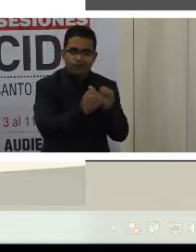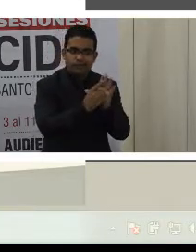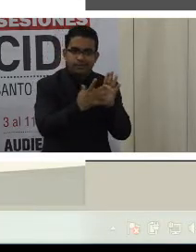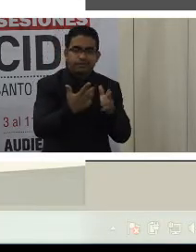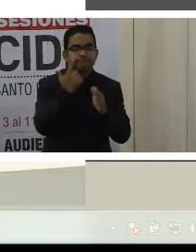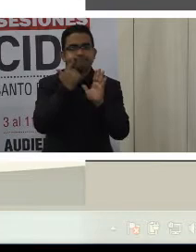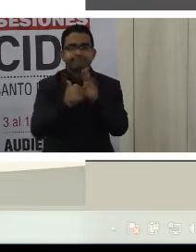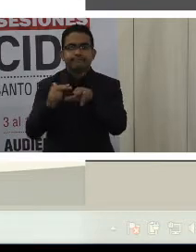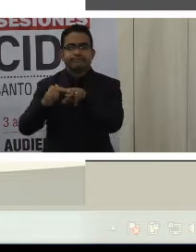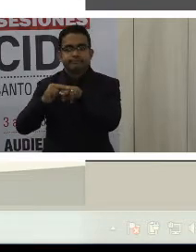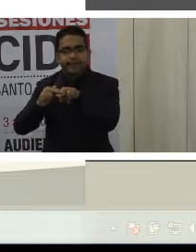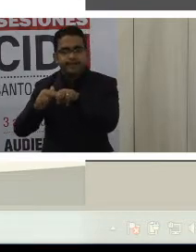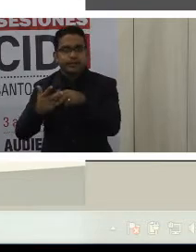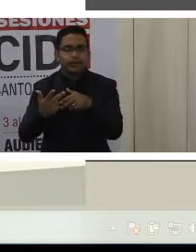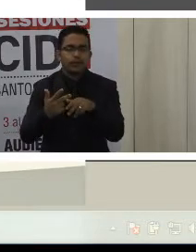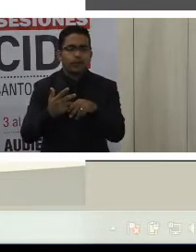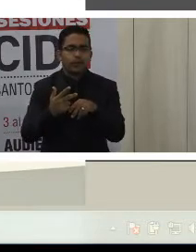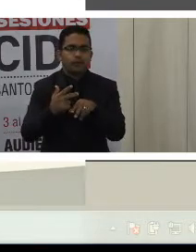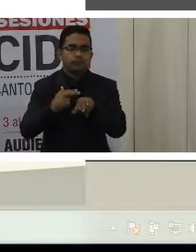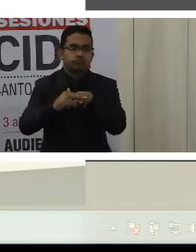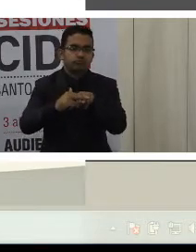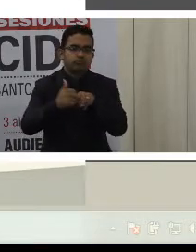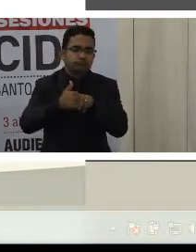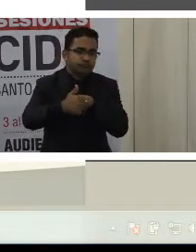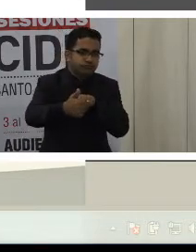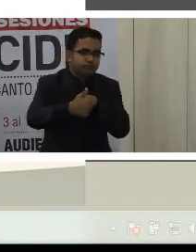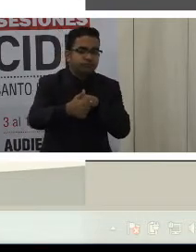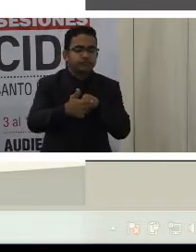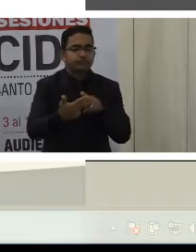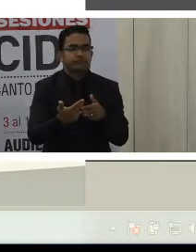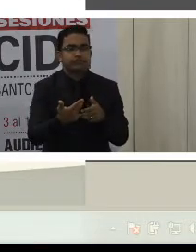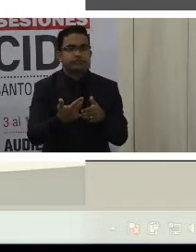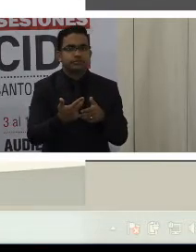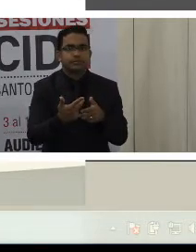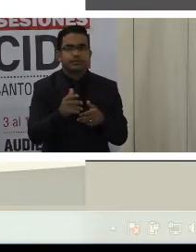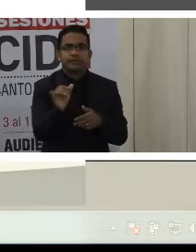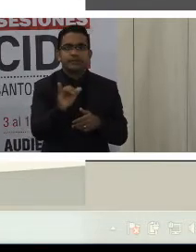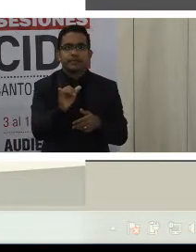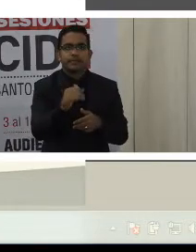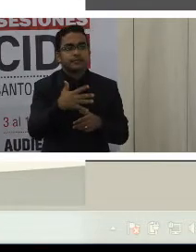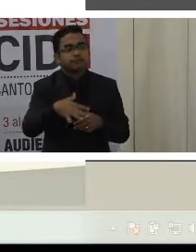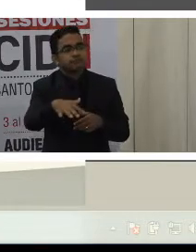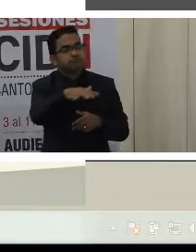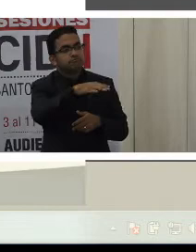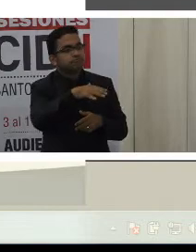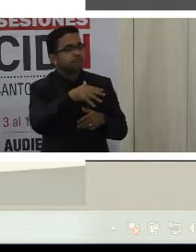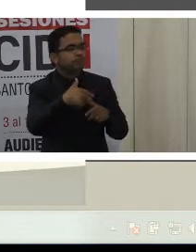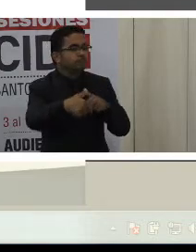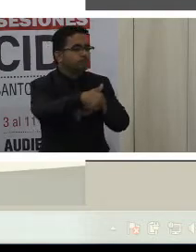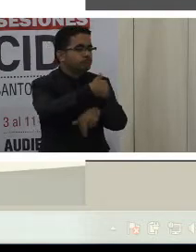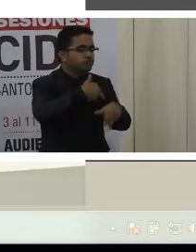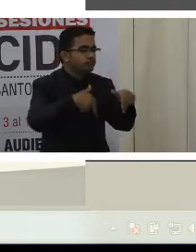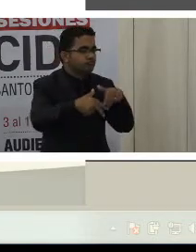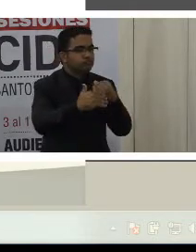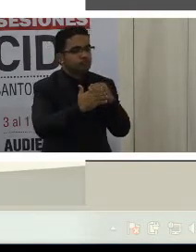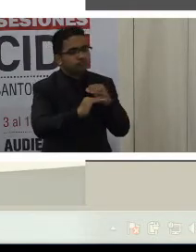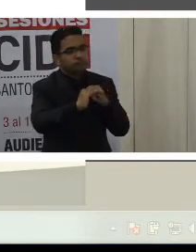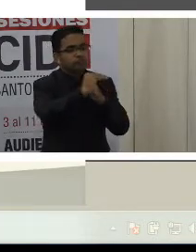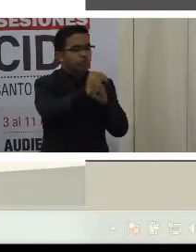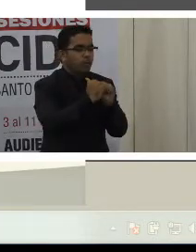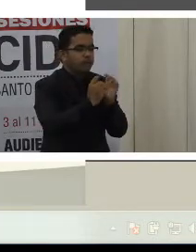metro, en los trenes de cercanía, así como para la adaptación de los espacios públicos para las personas con discapacidad.